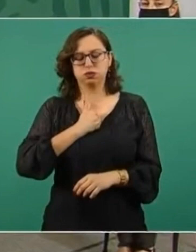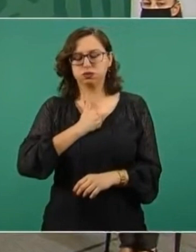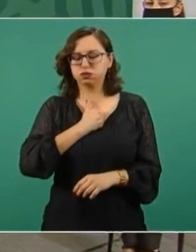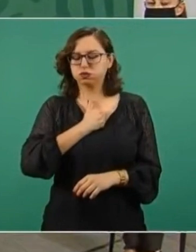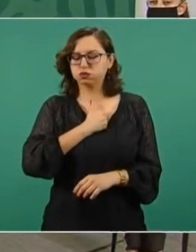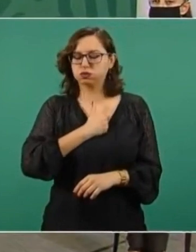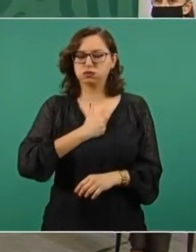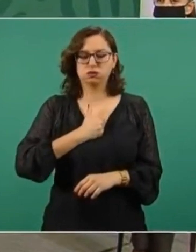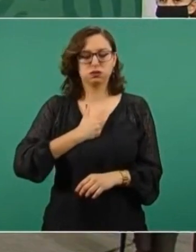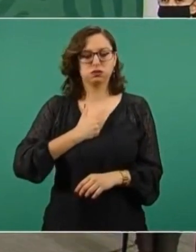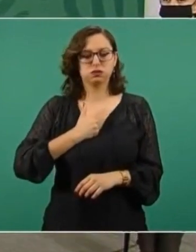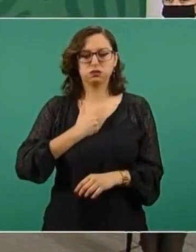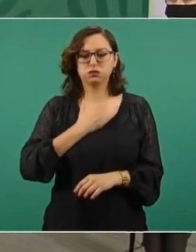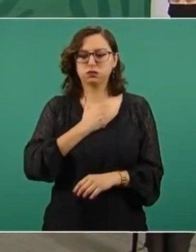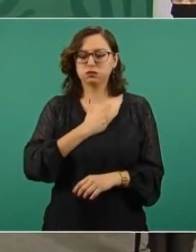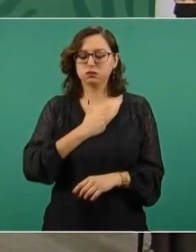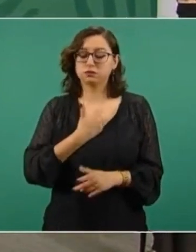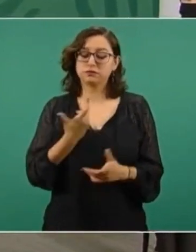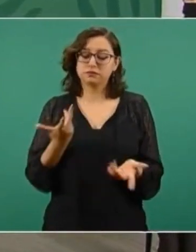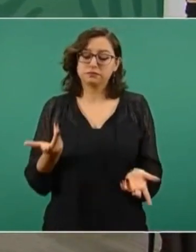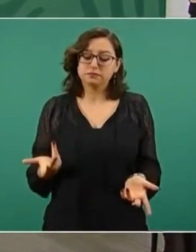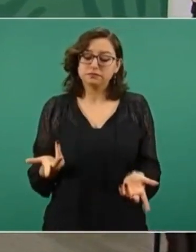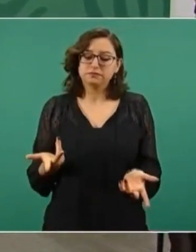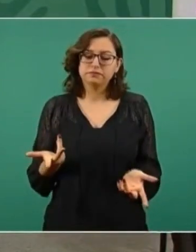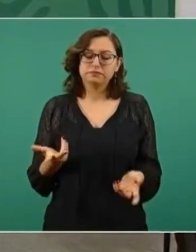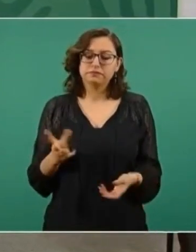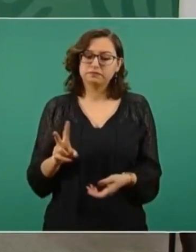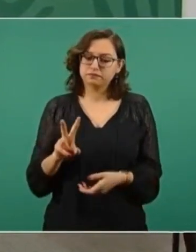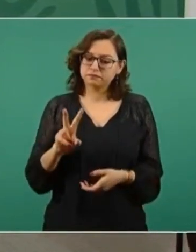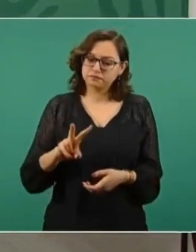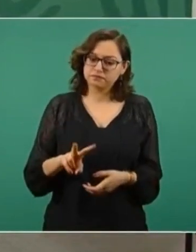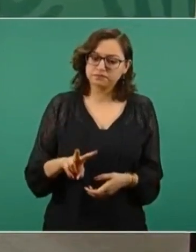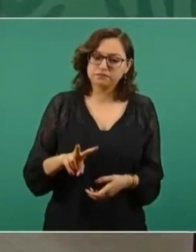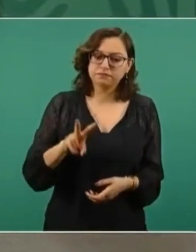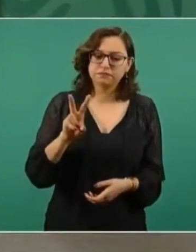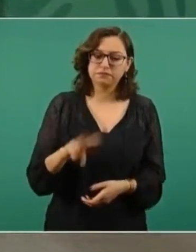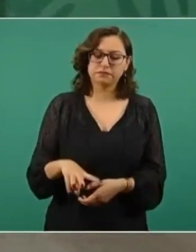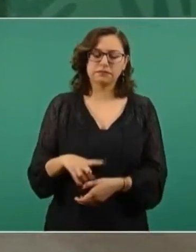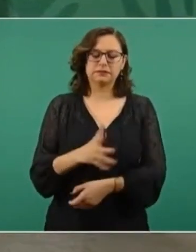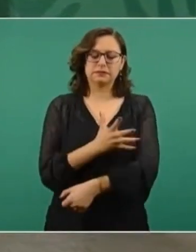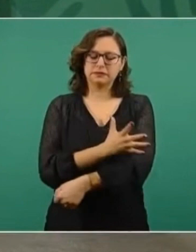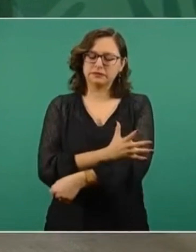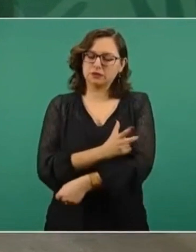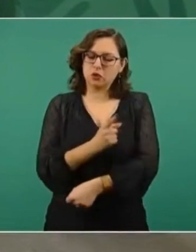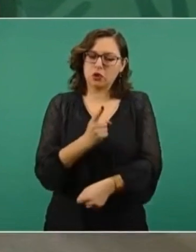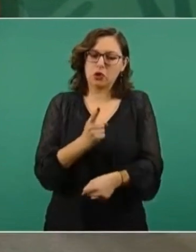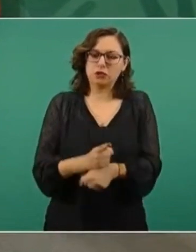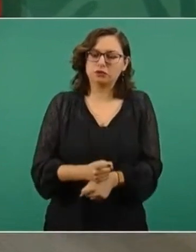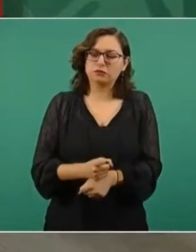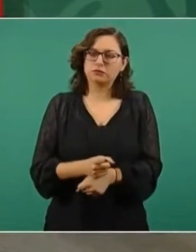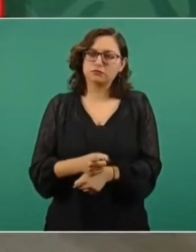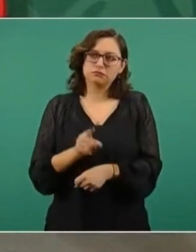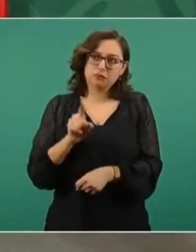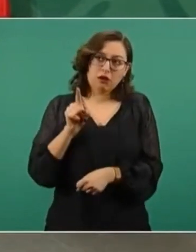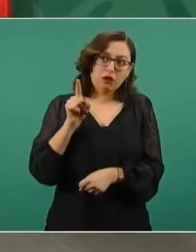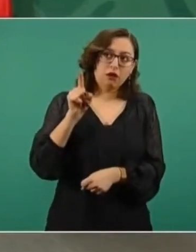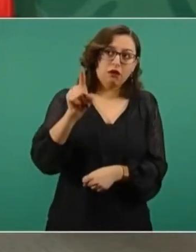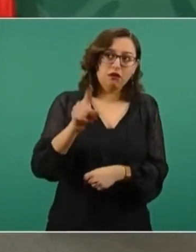nuestro abrazo fraterno, sincero a los familiares